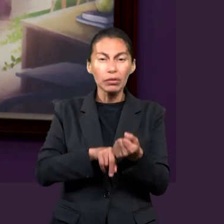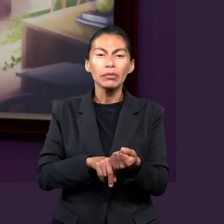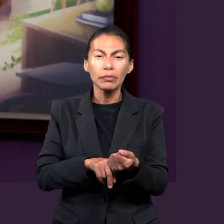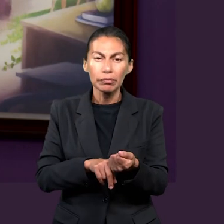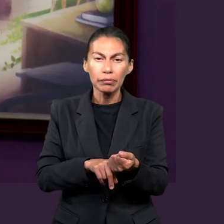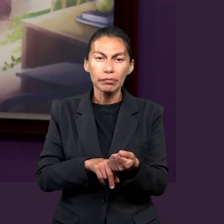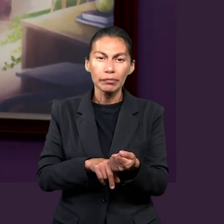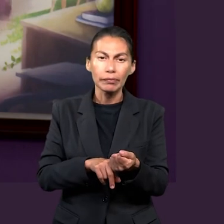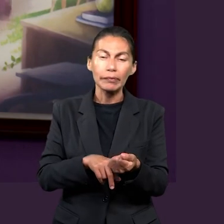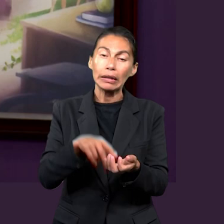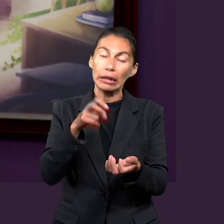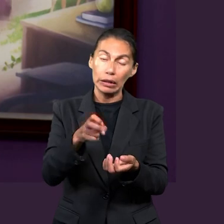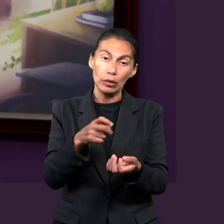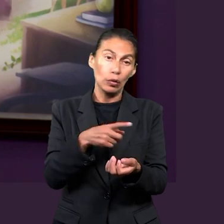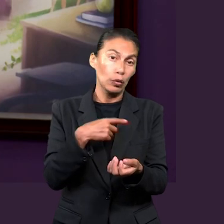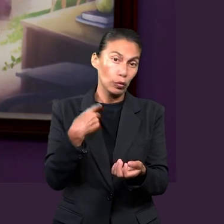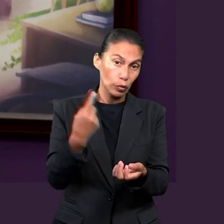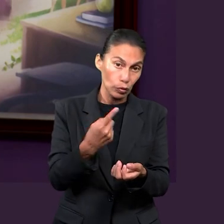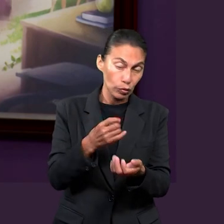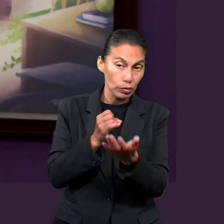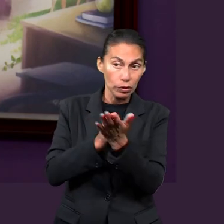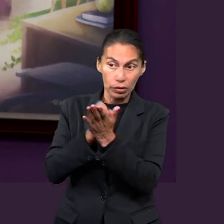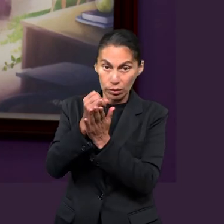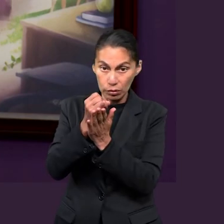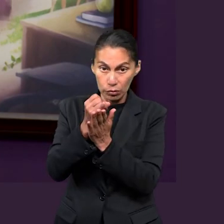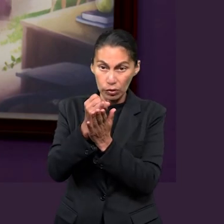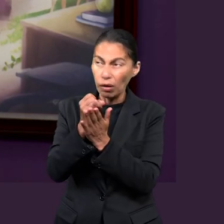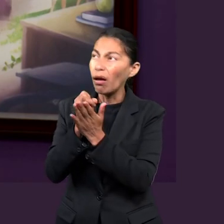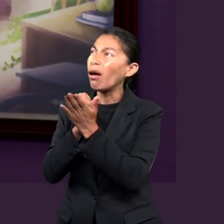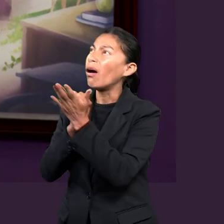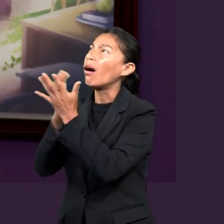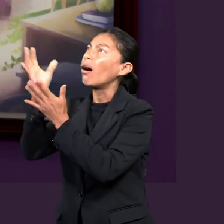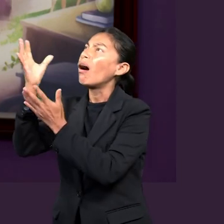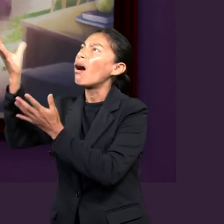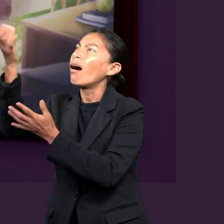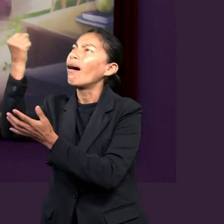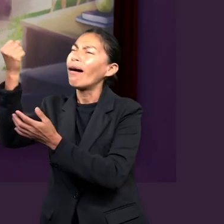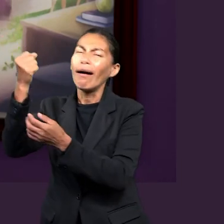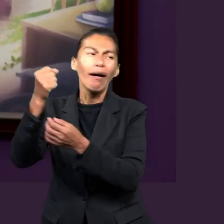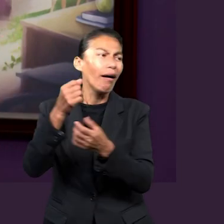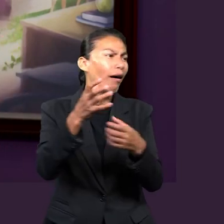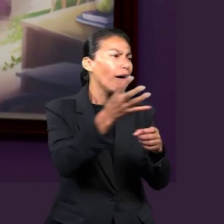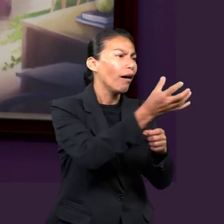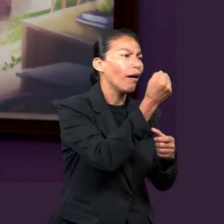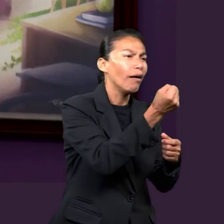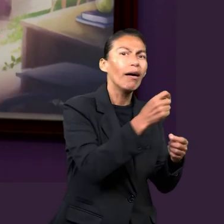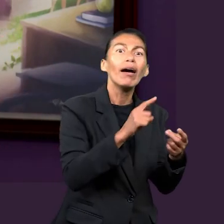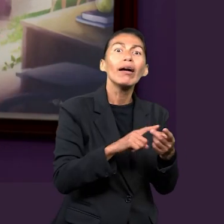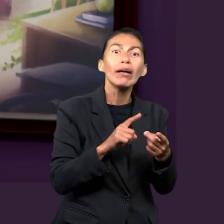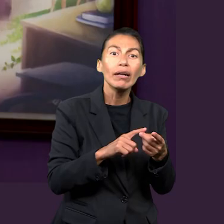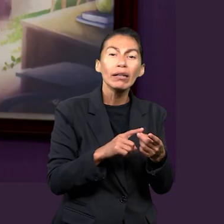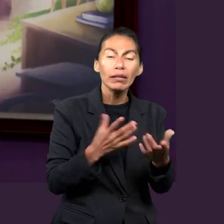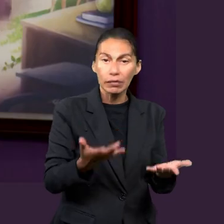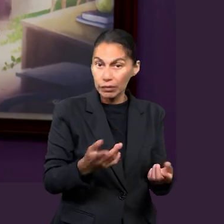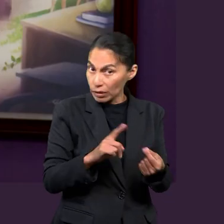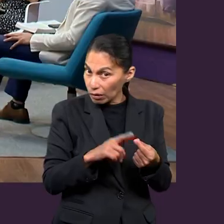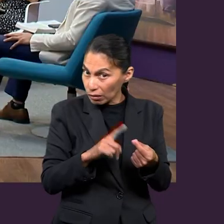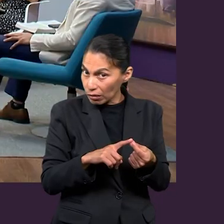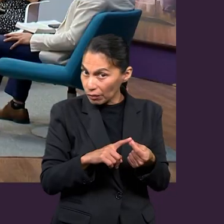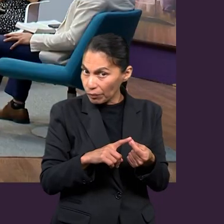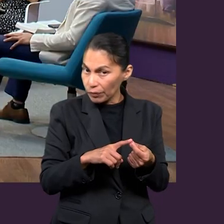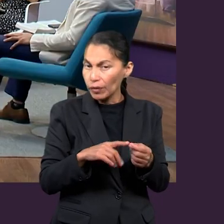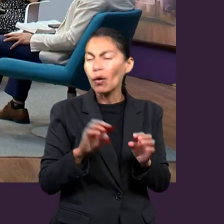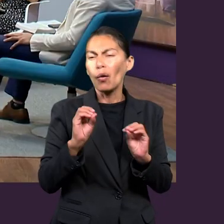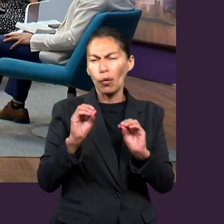cósmica también en mí. Muy esa lucha pues nosotros tenemos la decisión de dejar ganar a Dios o al enemigo.